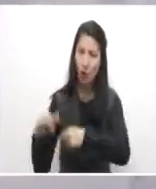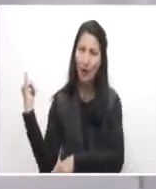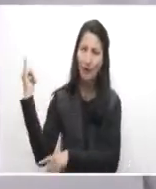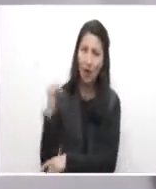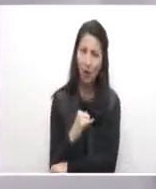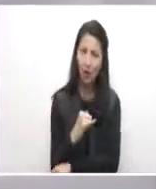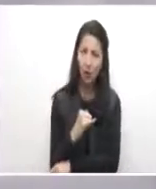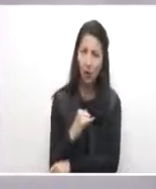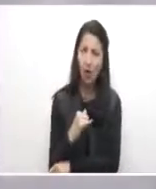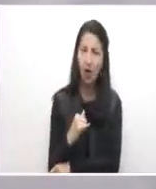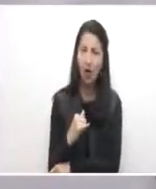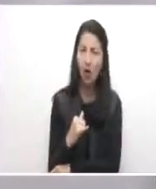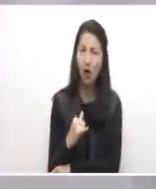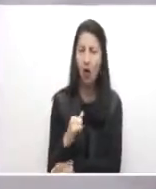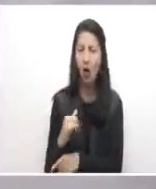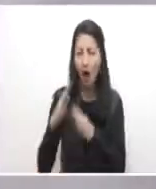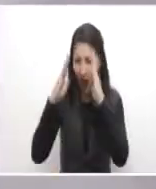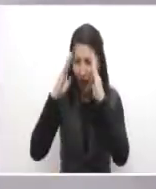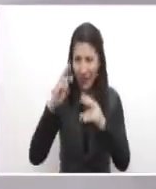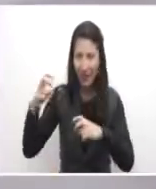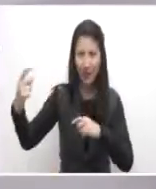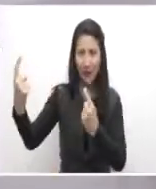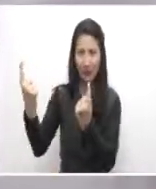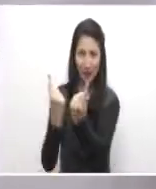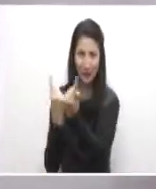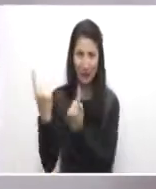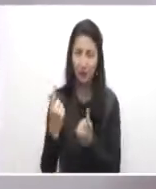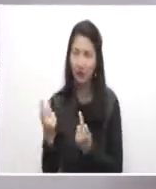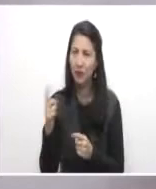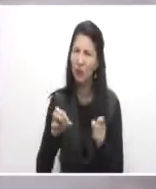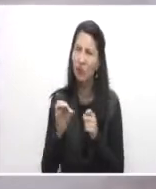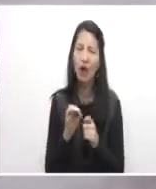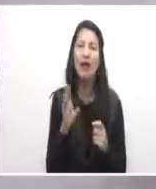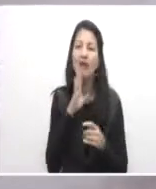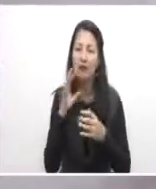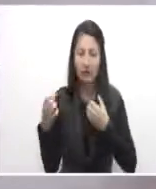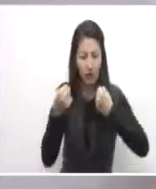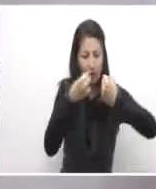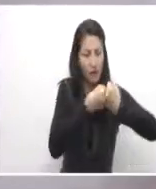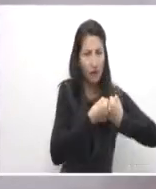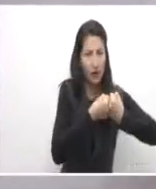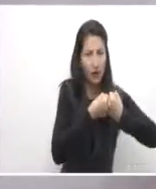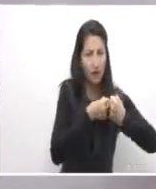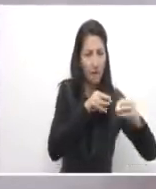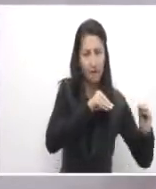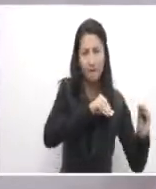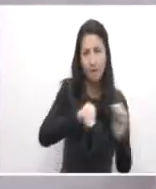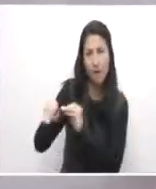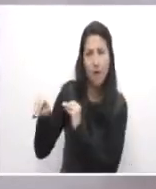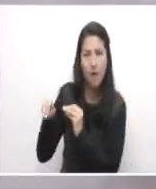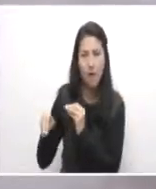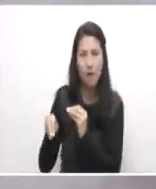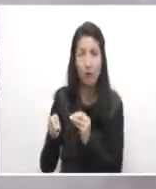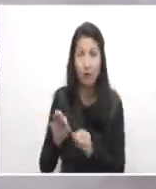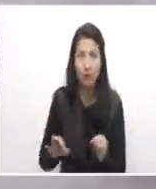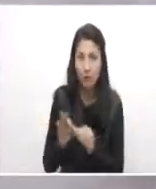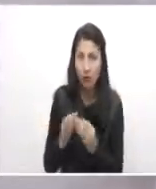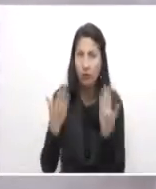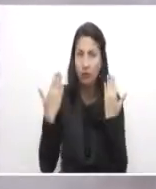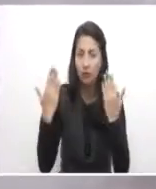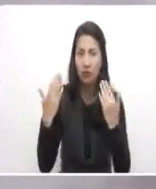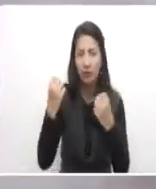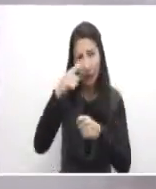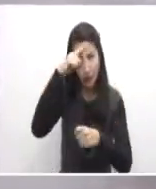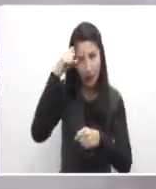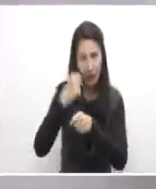aeroportuarios a pasajeros gracias a un convenio de formación dual que hoy permite generar oportunidades de empleo en la